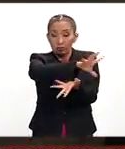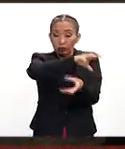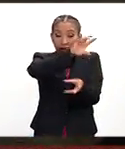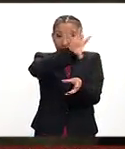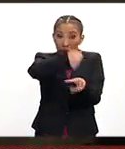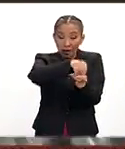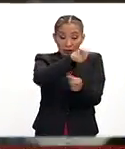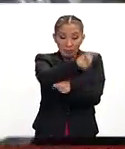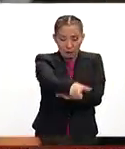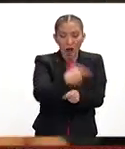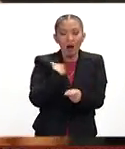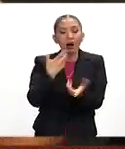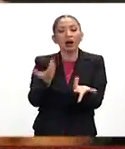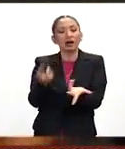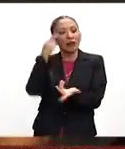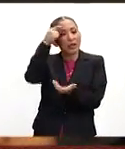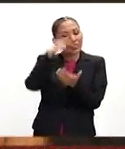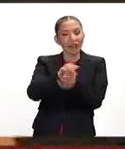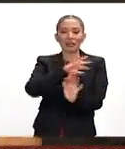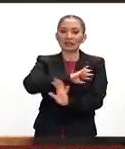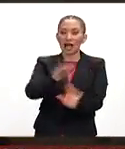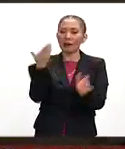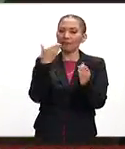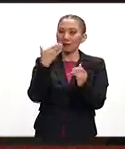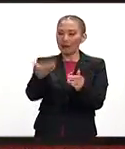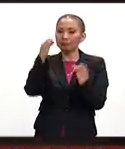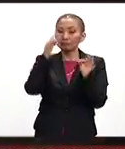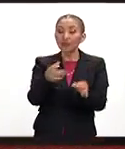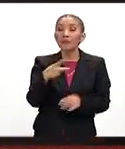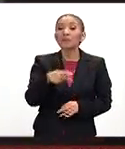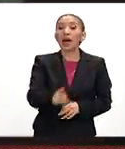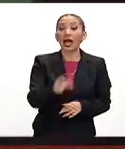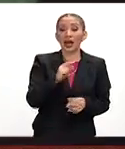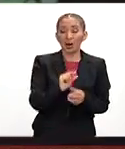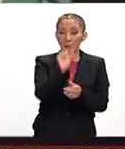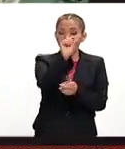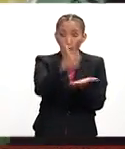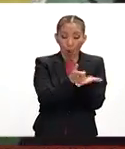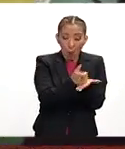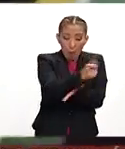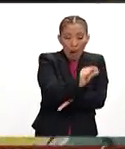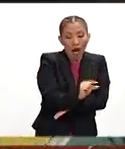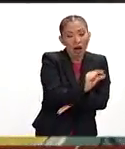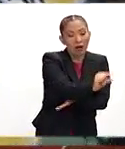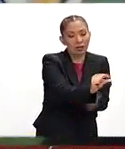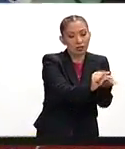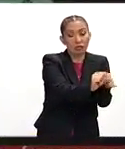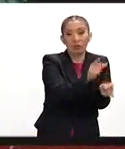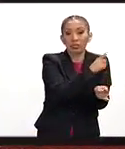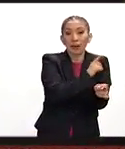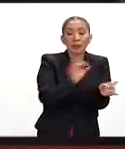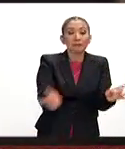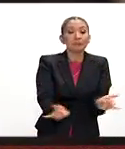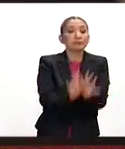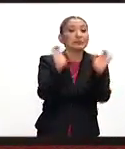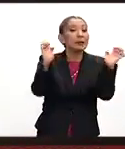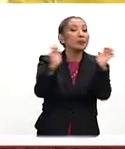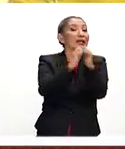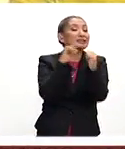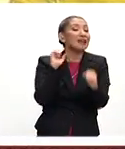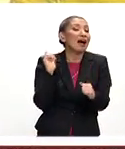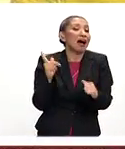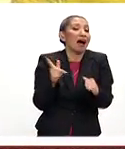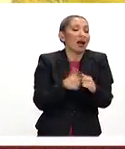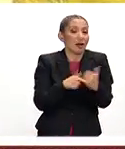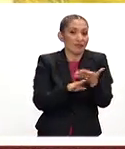este pago, el financiamiento se considera al corriente. Sin embargo, cubrir el pago mínimo debe llevarse a cabo solo en caso de emergencias.